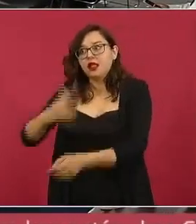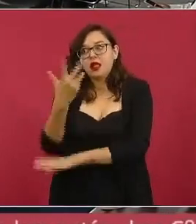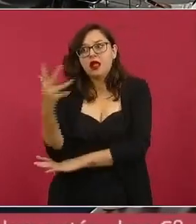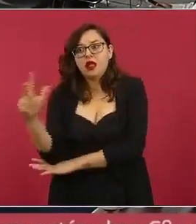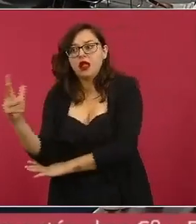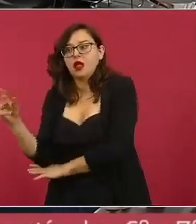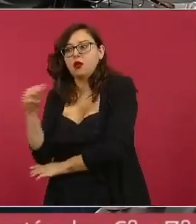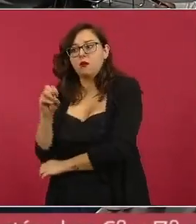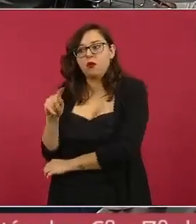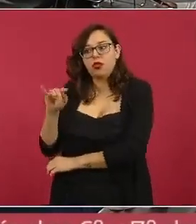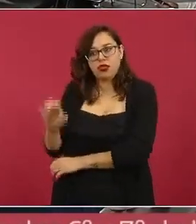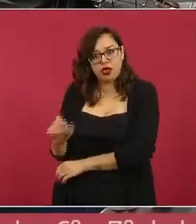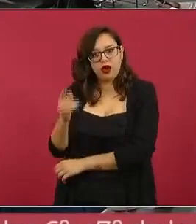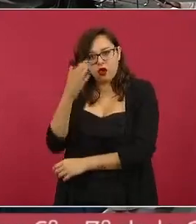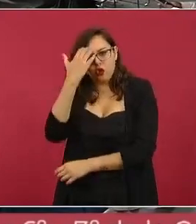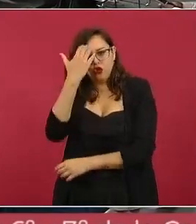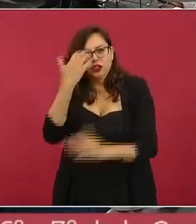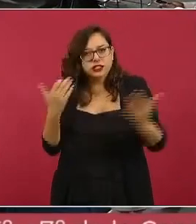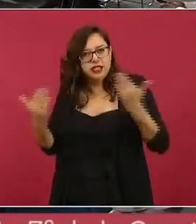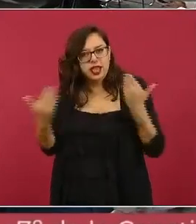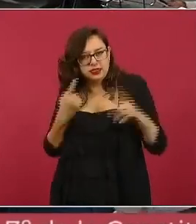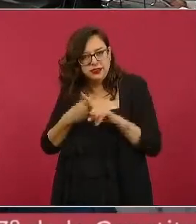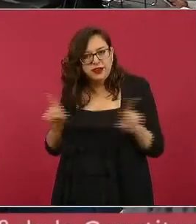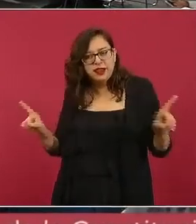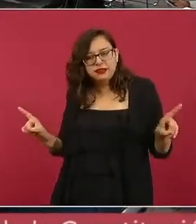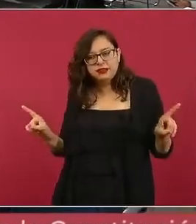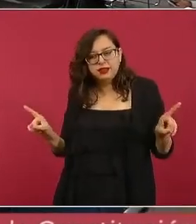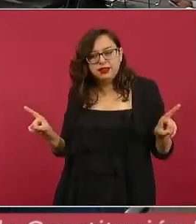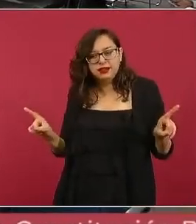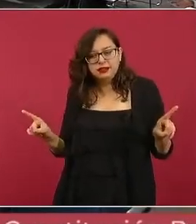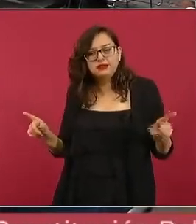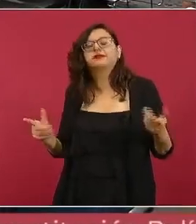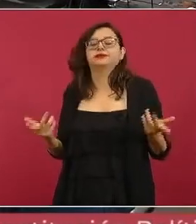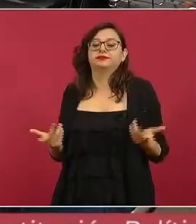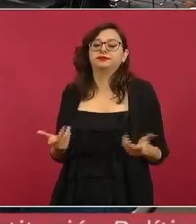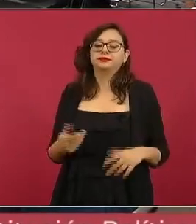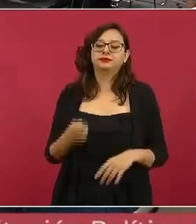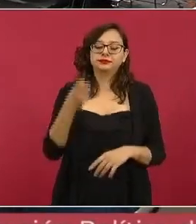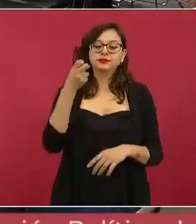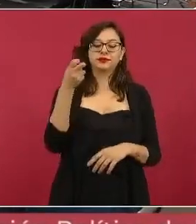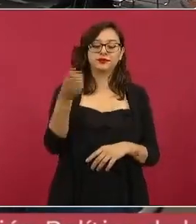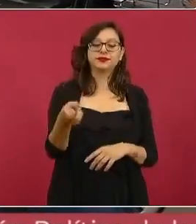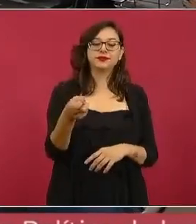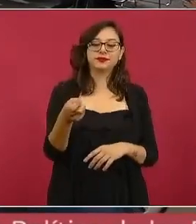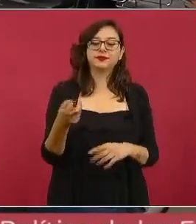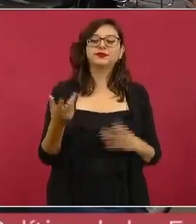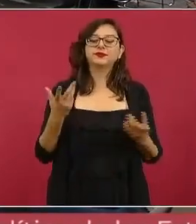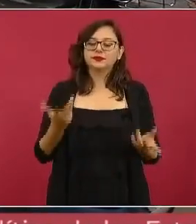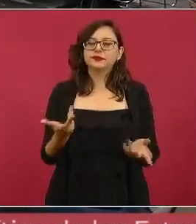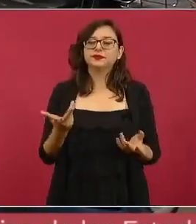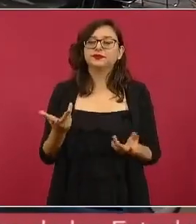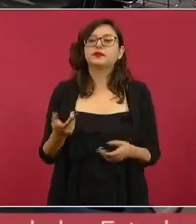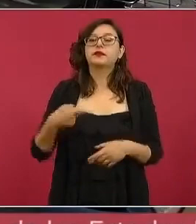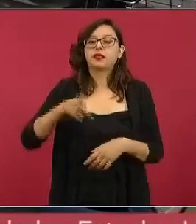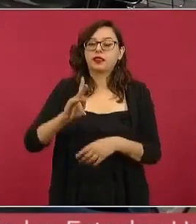a cambio de eso pues no sólo lo que va a significar